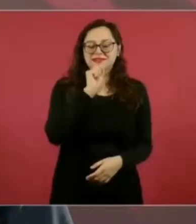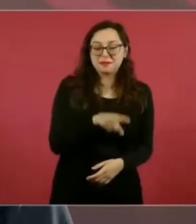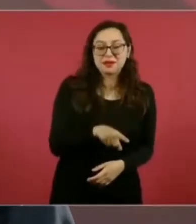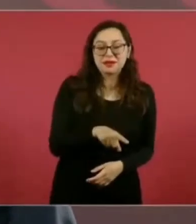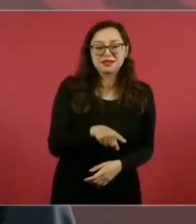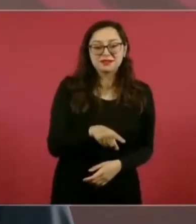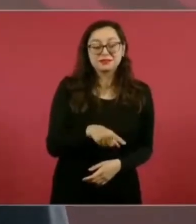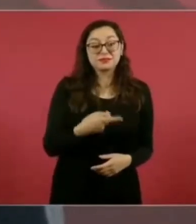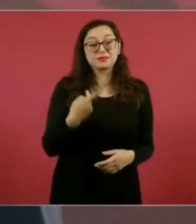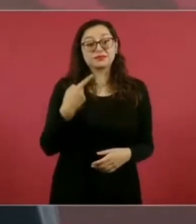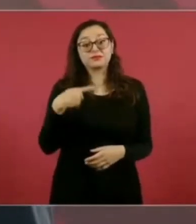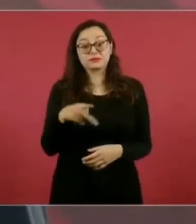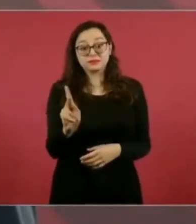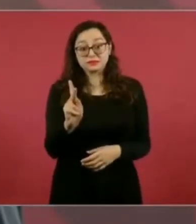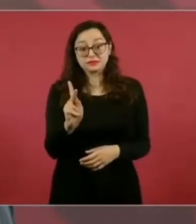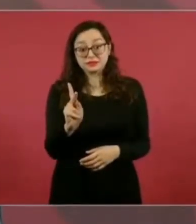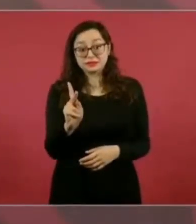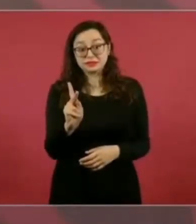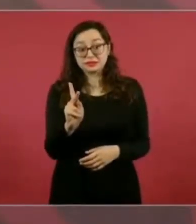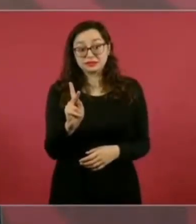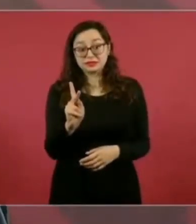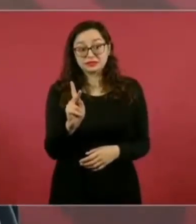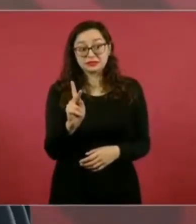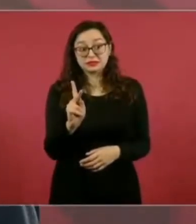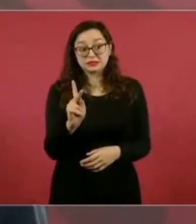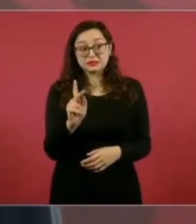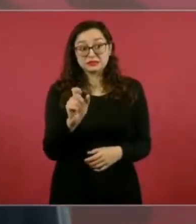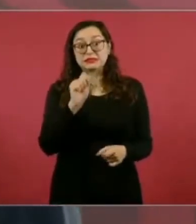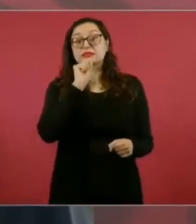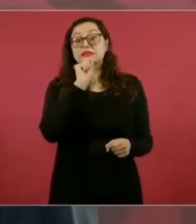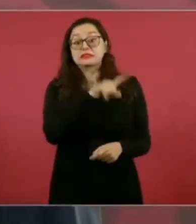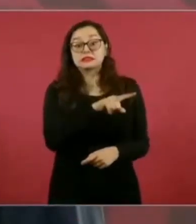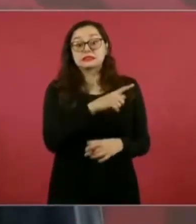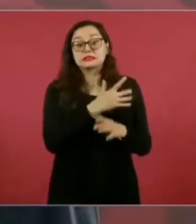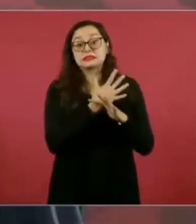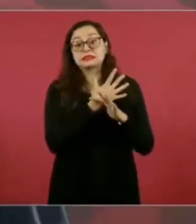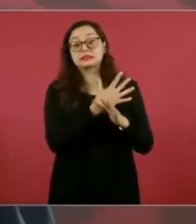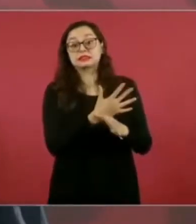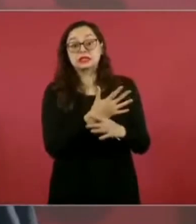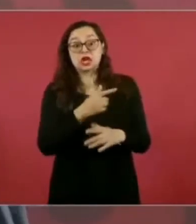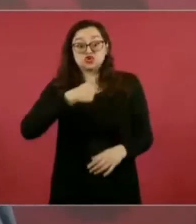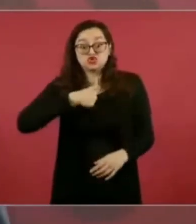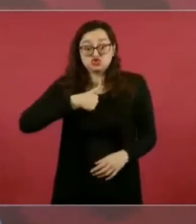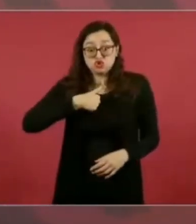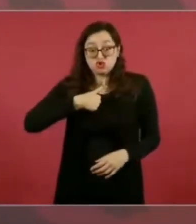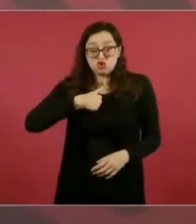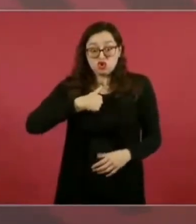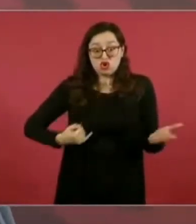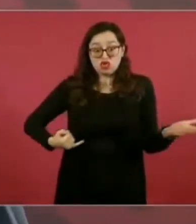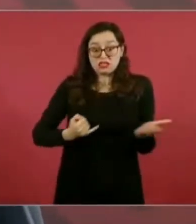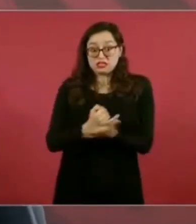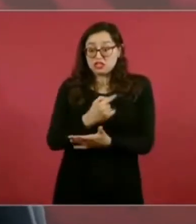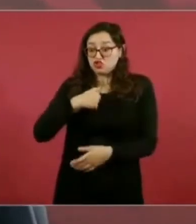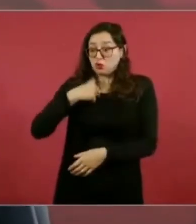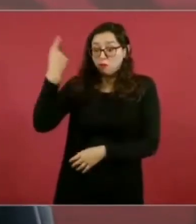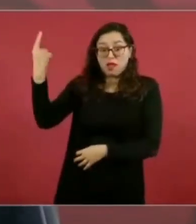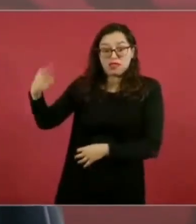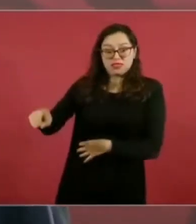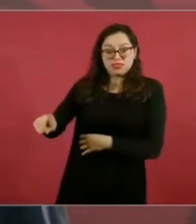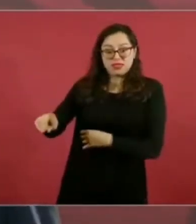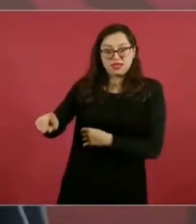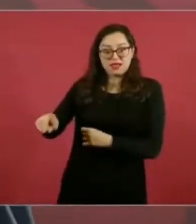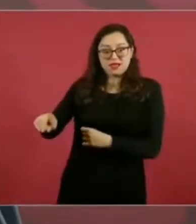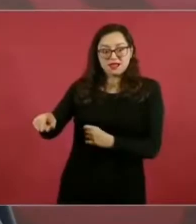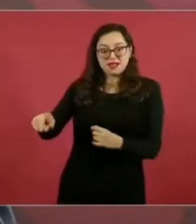Nada más que está insinuando que fue una decisión que yo tomé. ¿Cómo?